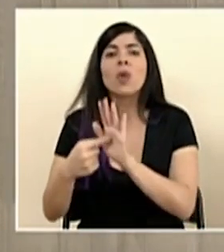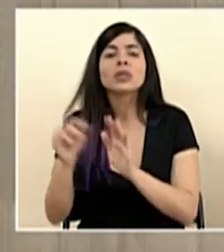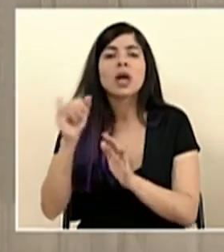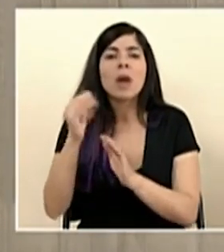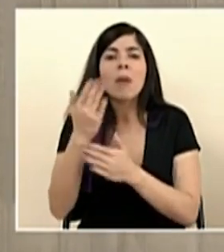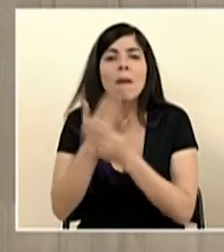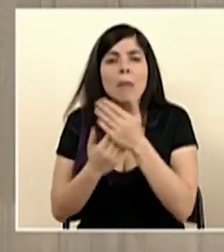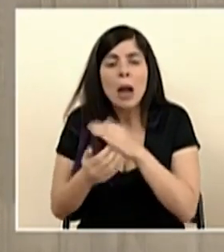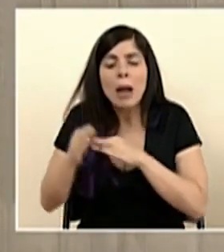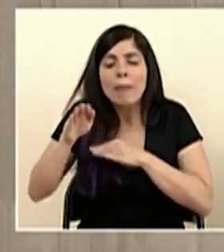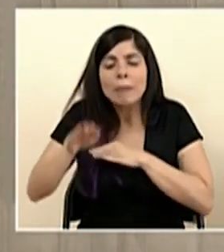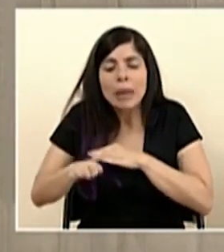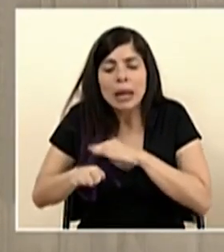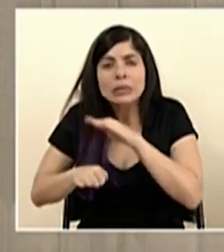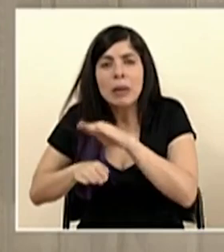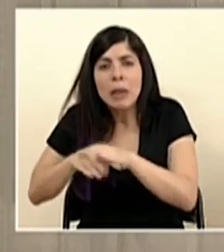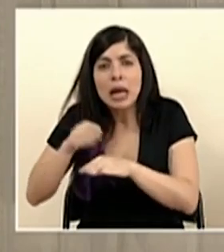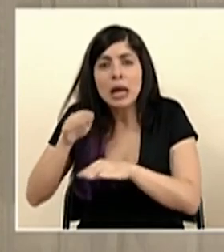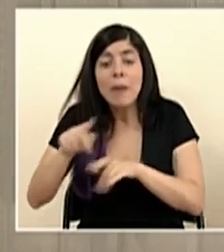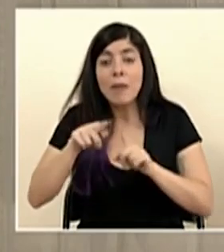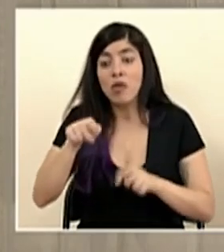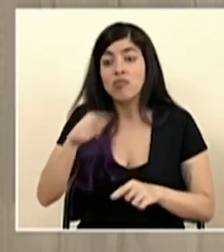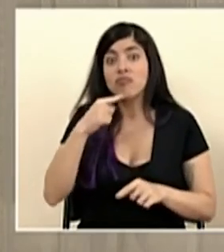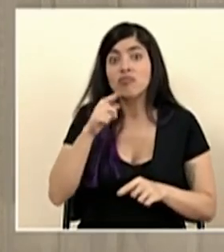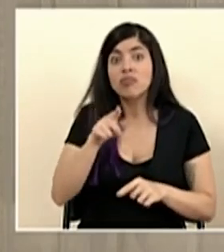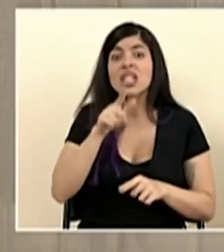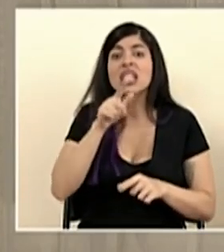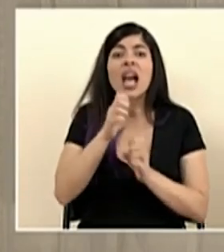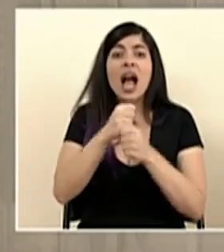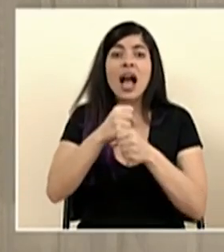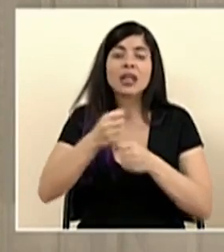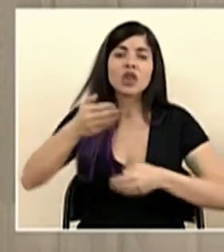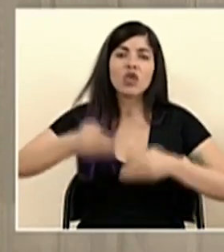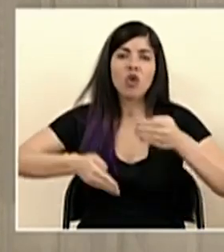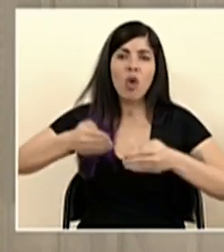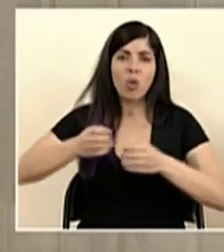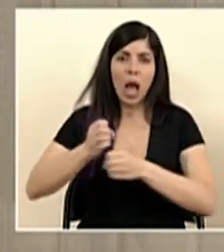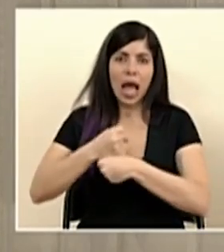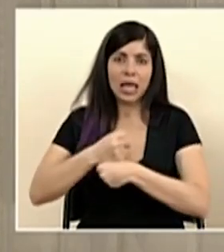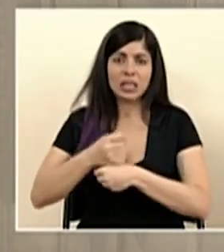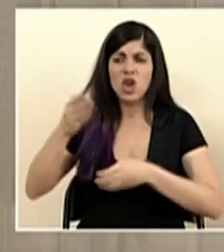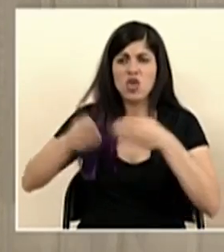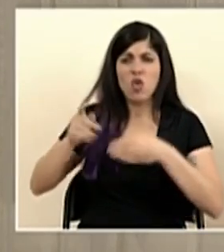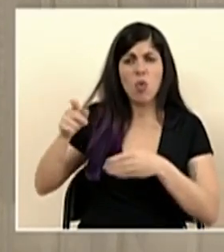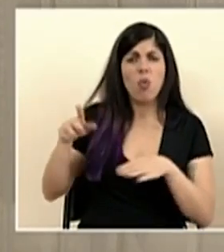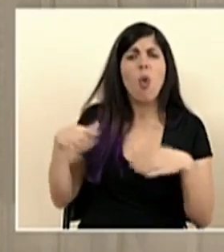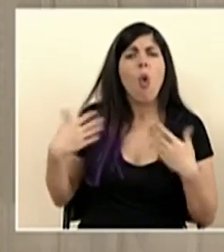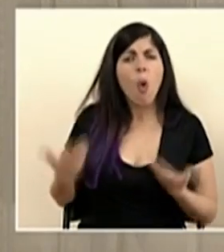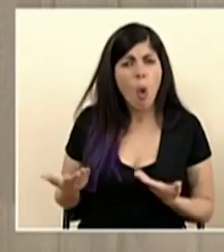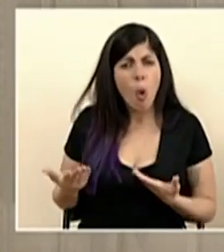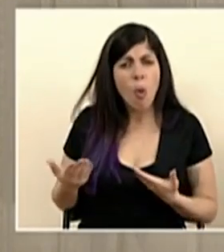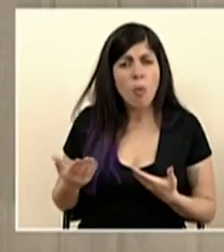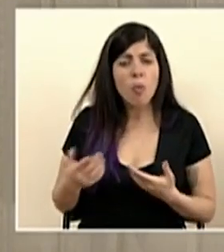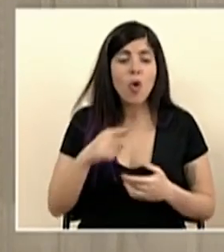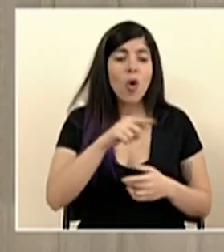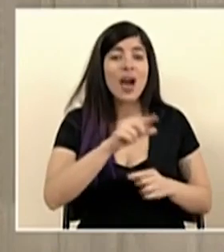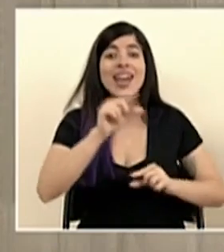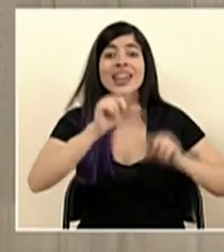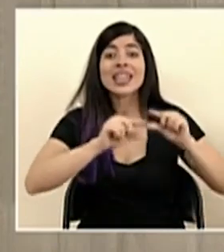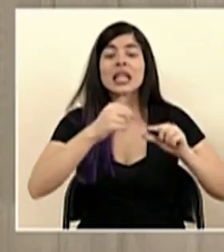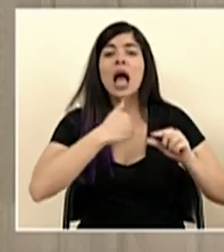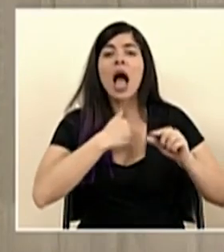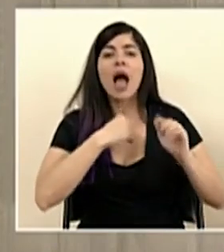manual, pero esto se hace con robots. Ahora, para que los robots funcionen, se utilizan soluciones que en los kits vienen